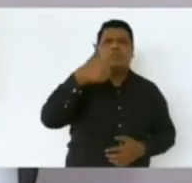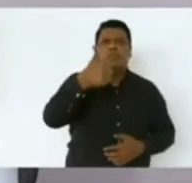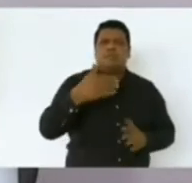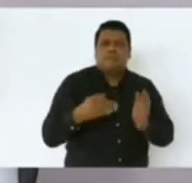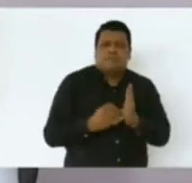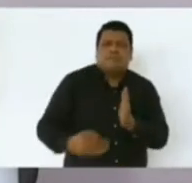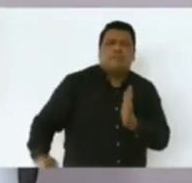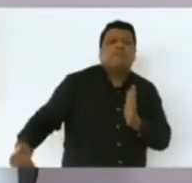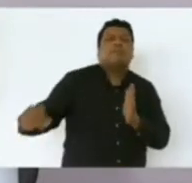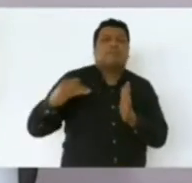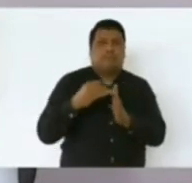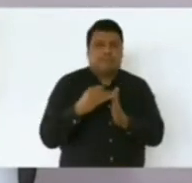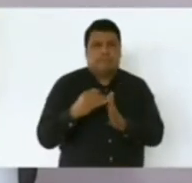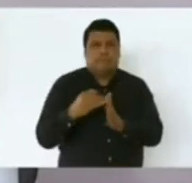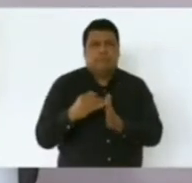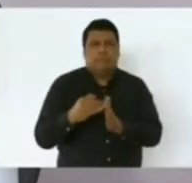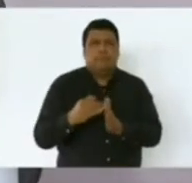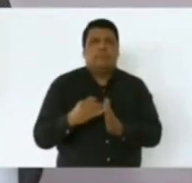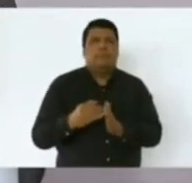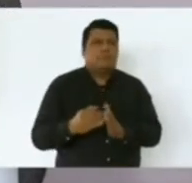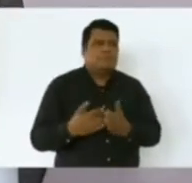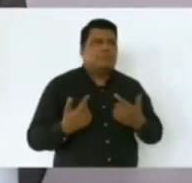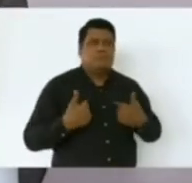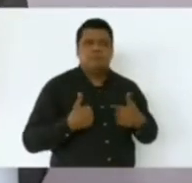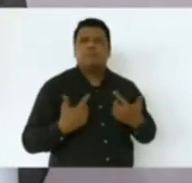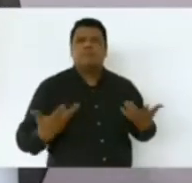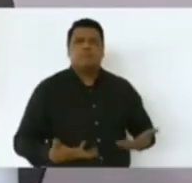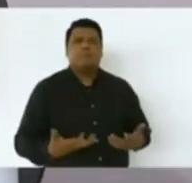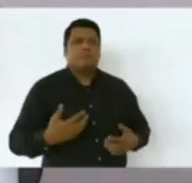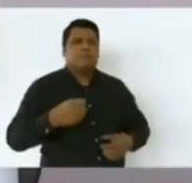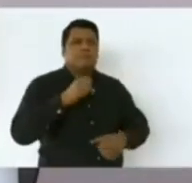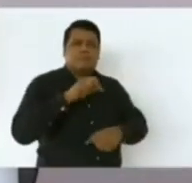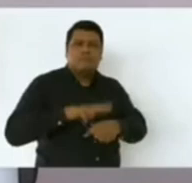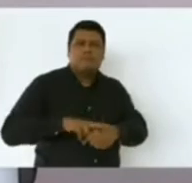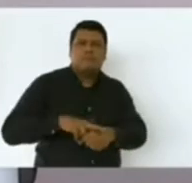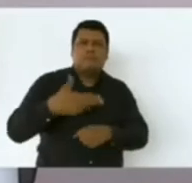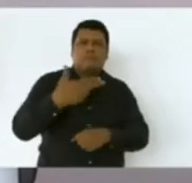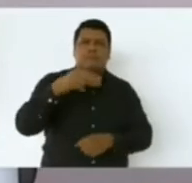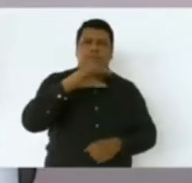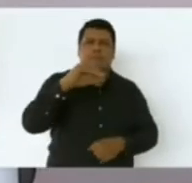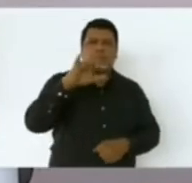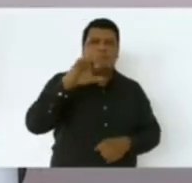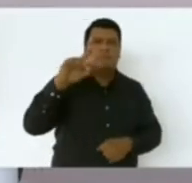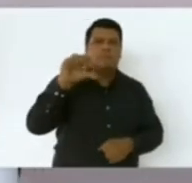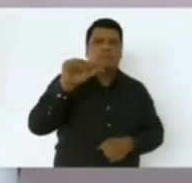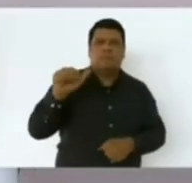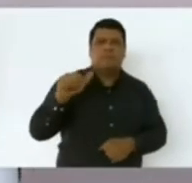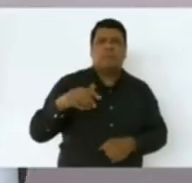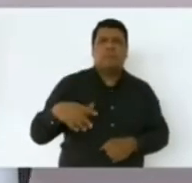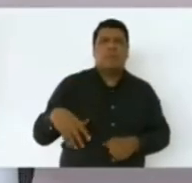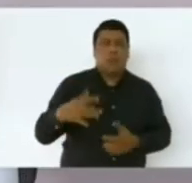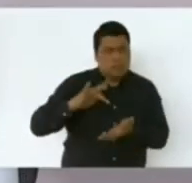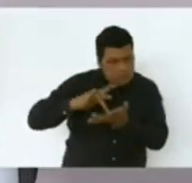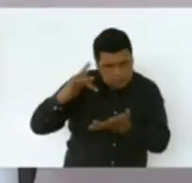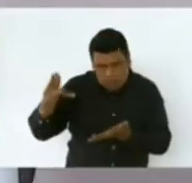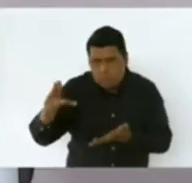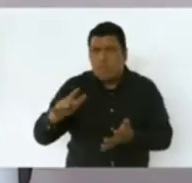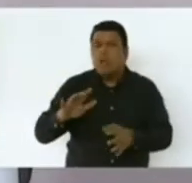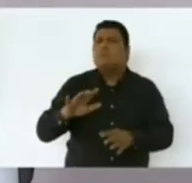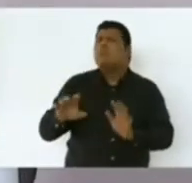pesos. Aquí agradecerle a la Secretaría de Hacienda porque en otros tiempos